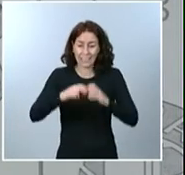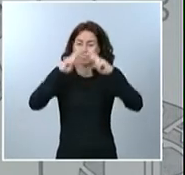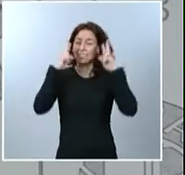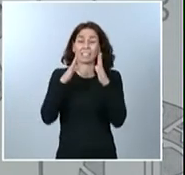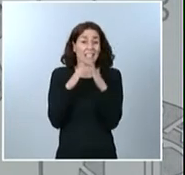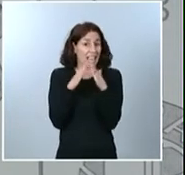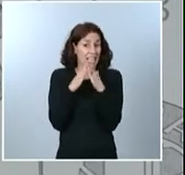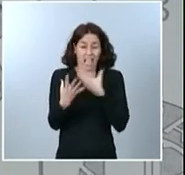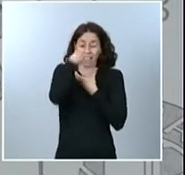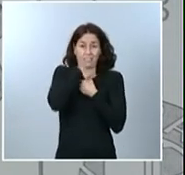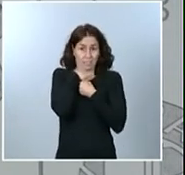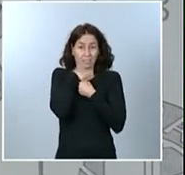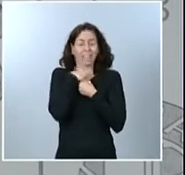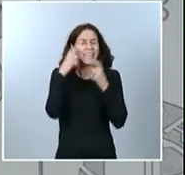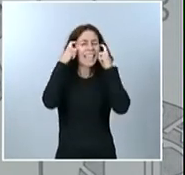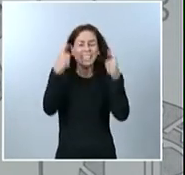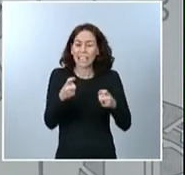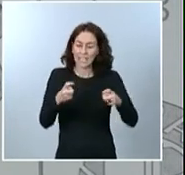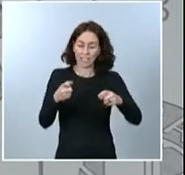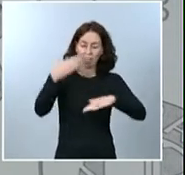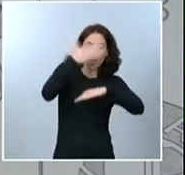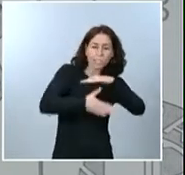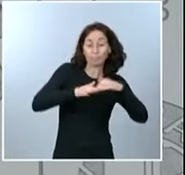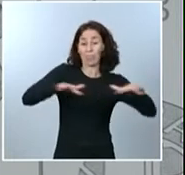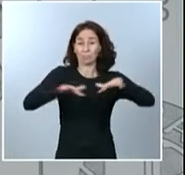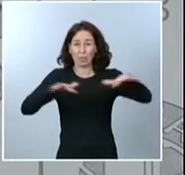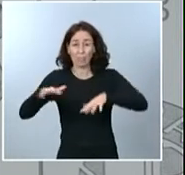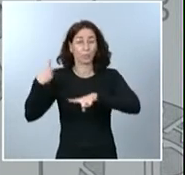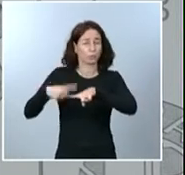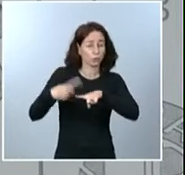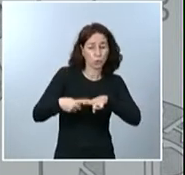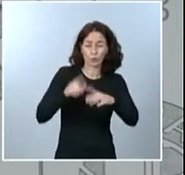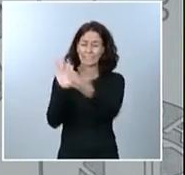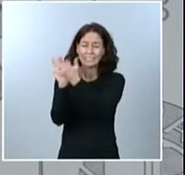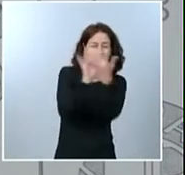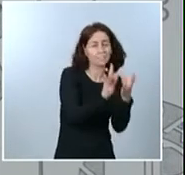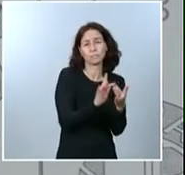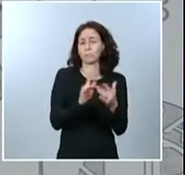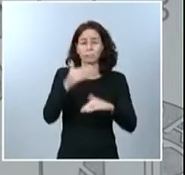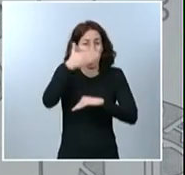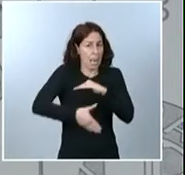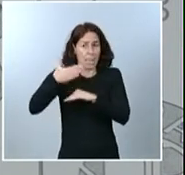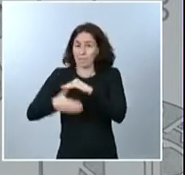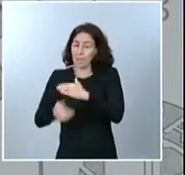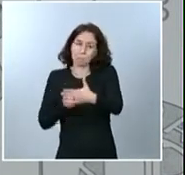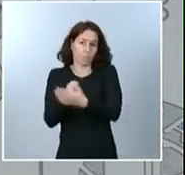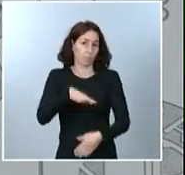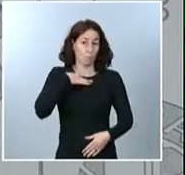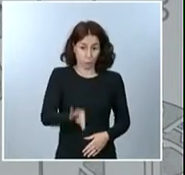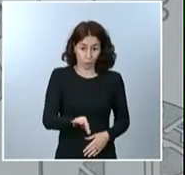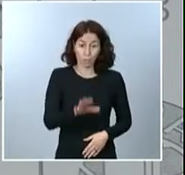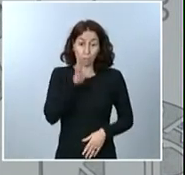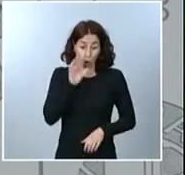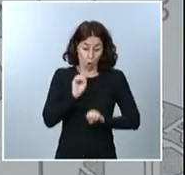tiempo los desplazamientos y contactos innecesarios para limitar las ocasiones de contagio y con ello proteger así a los familiares, los amigos, a los